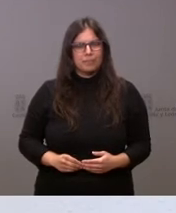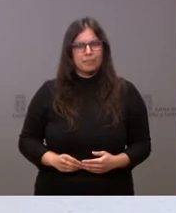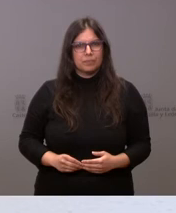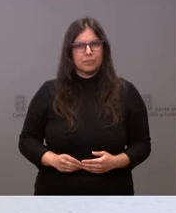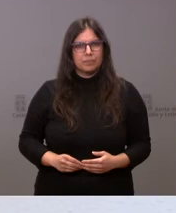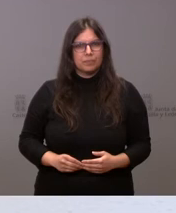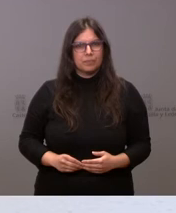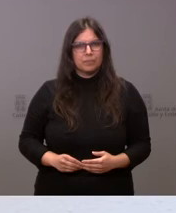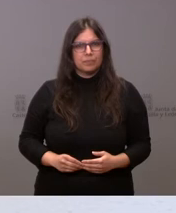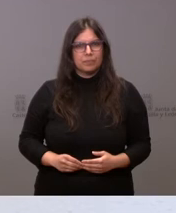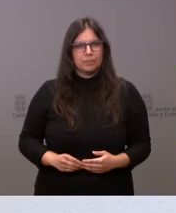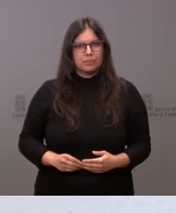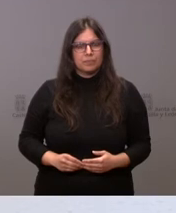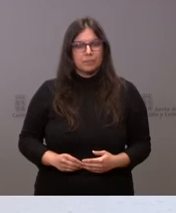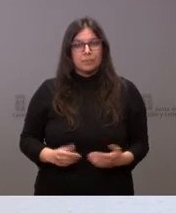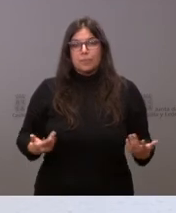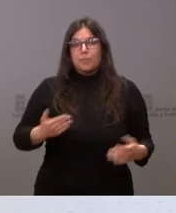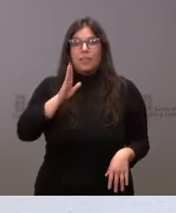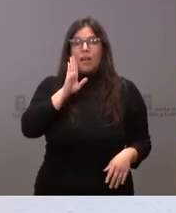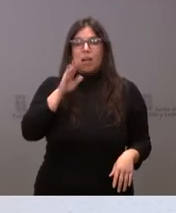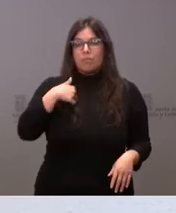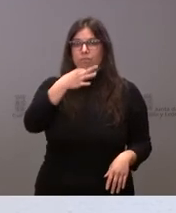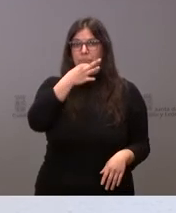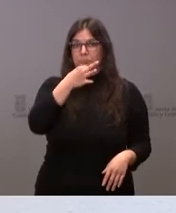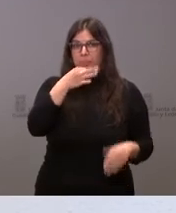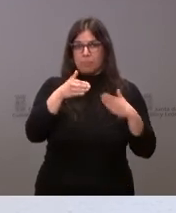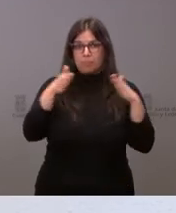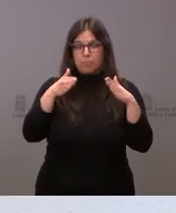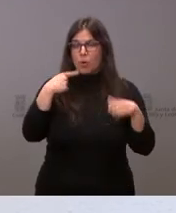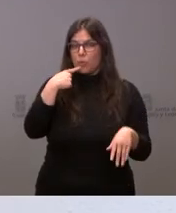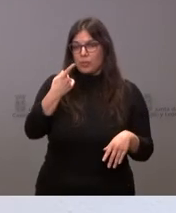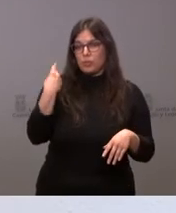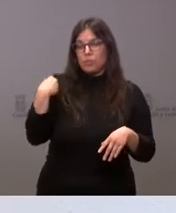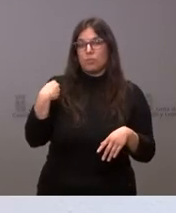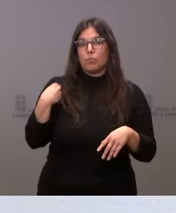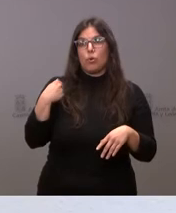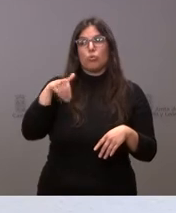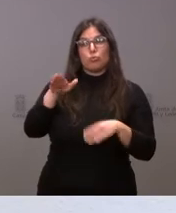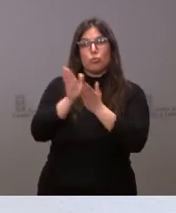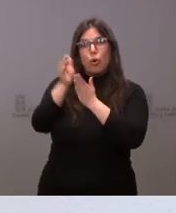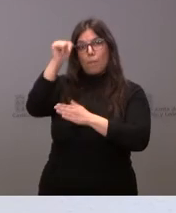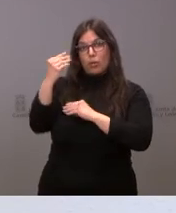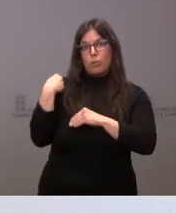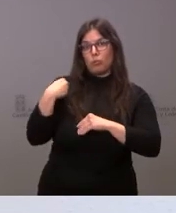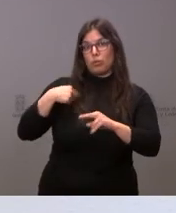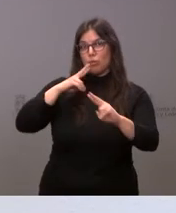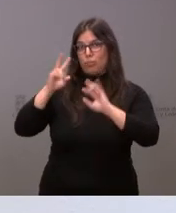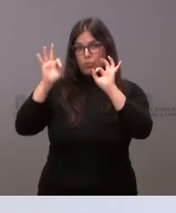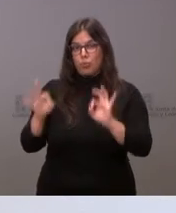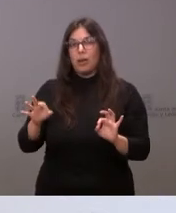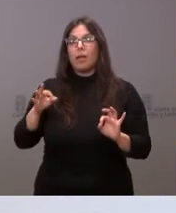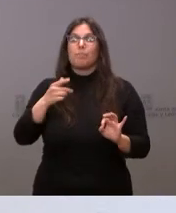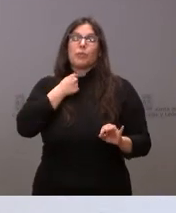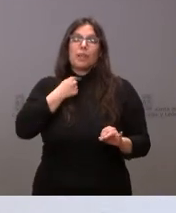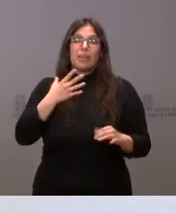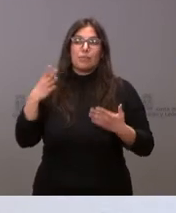Gracias. Bueno, lo he dicho en mi intervención a la pregunta de su compañero. Nos hubiera gustado que hubiéramos sido todos